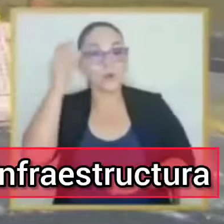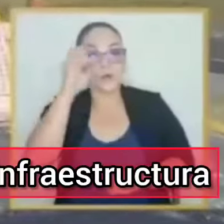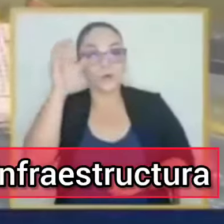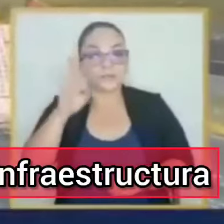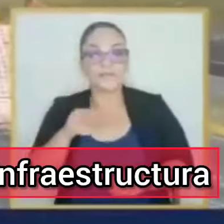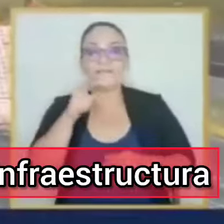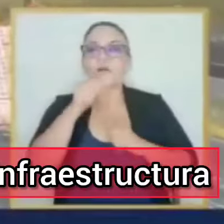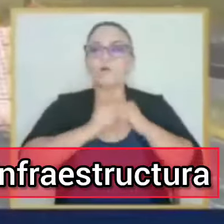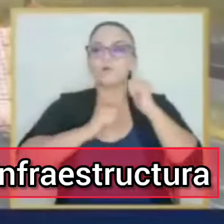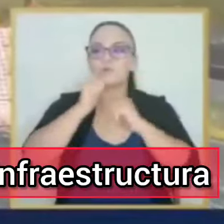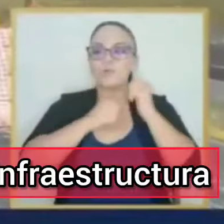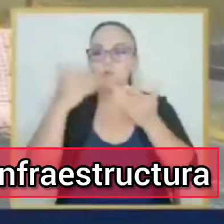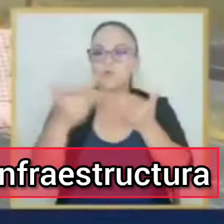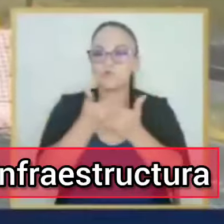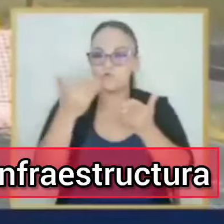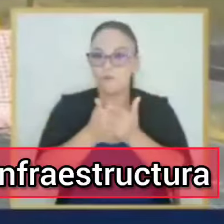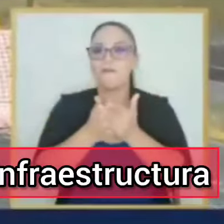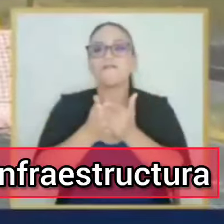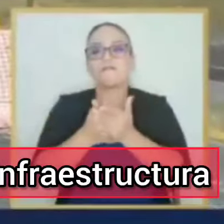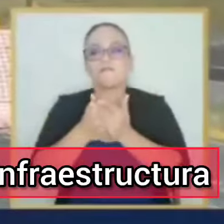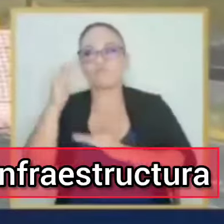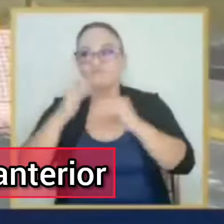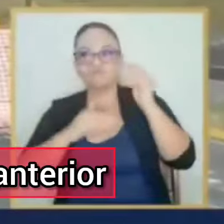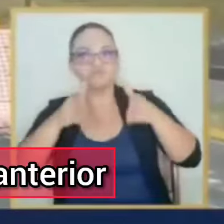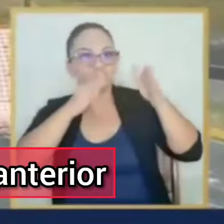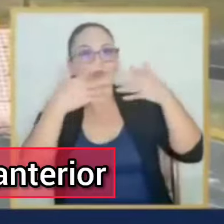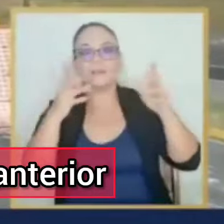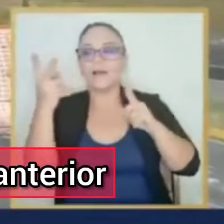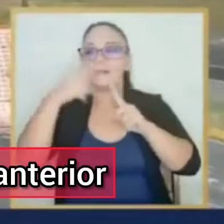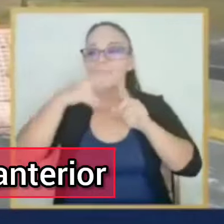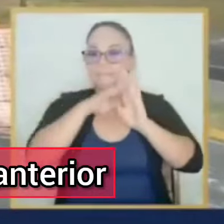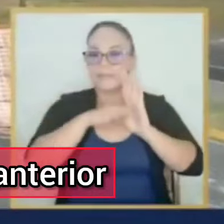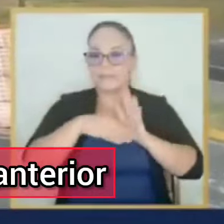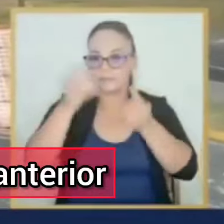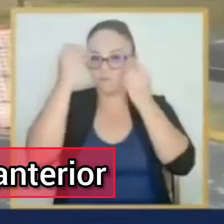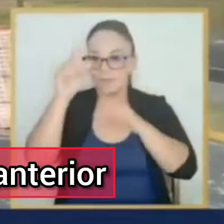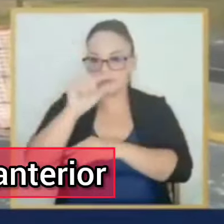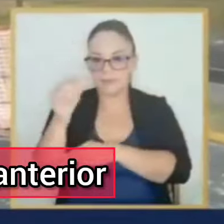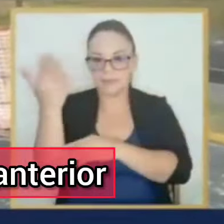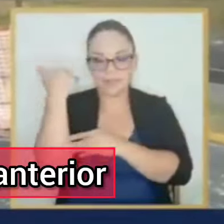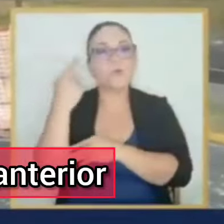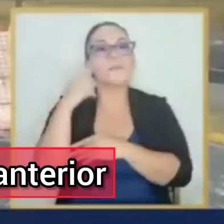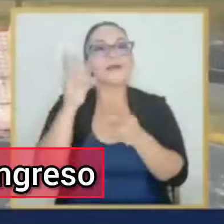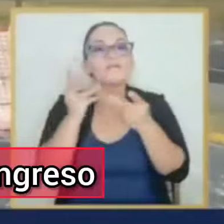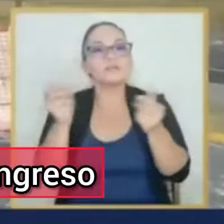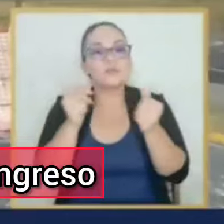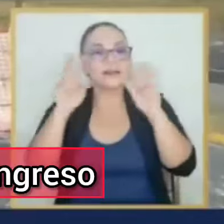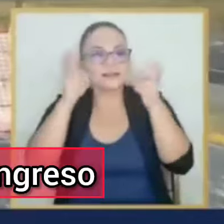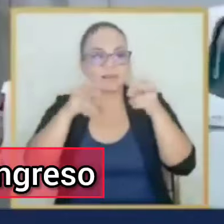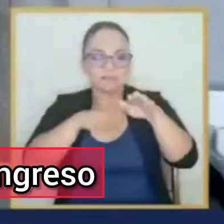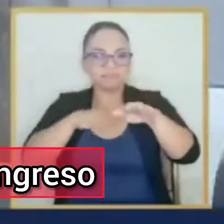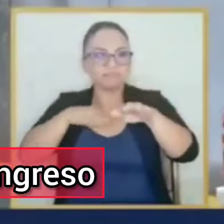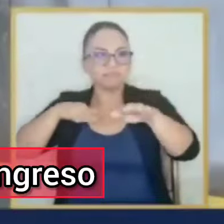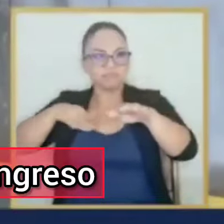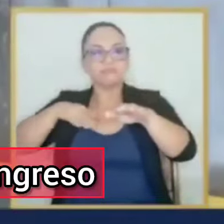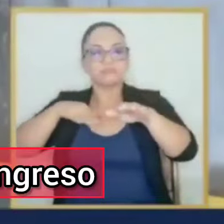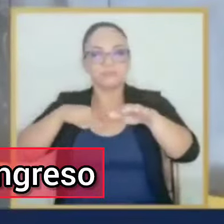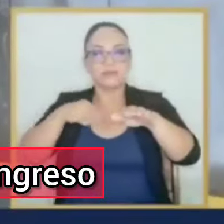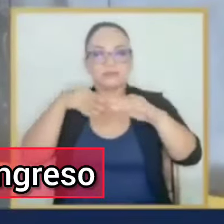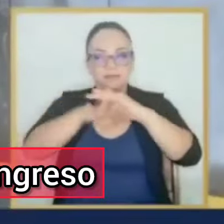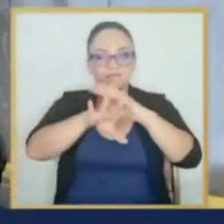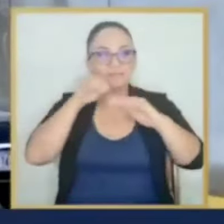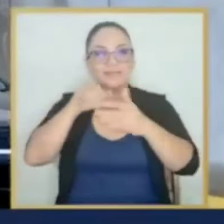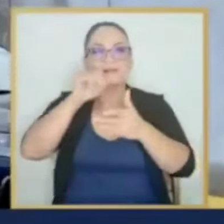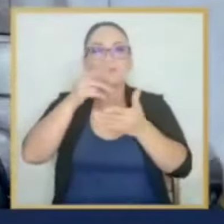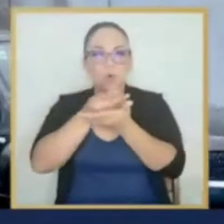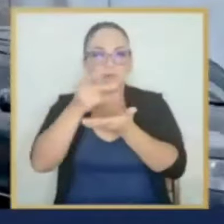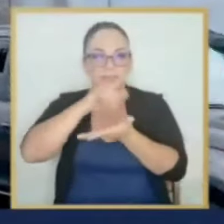El Gobierno de la República está construyendo nueva infraestructura y ya aplican las medidas anunciadas la semana anterior para resolver el congestionamiento